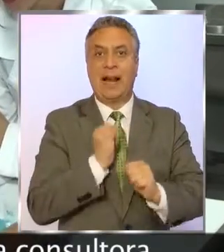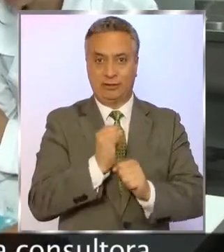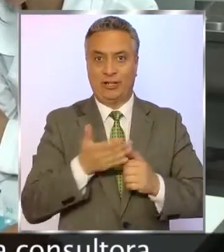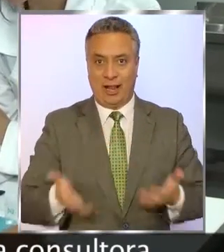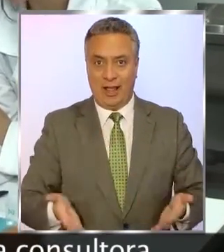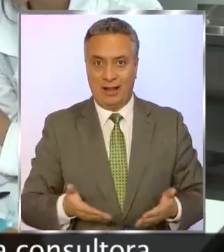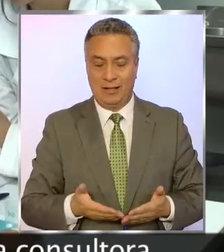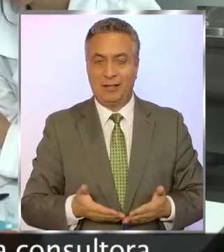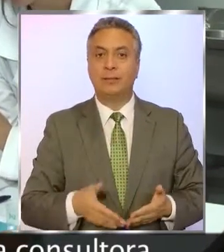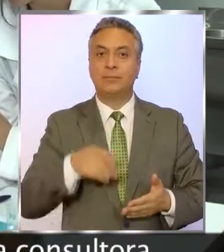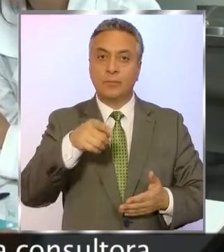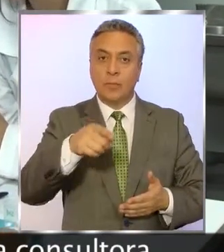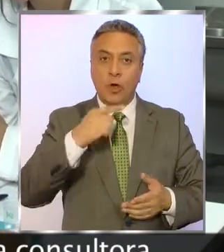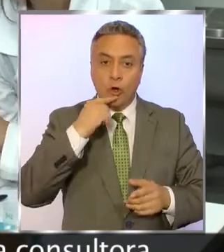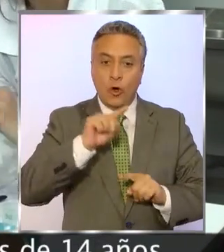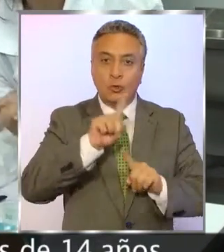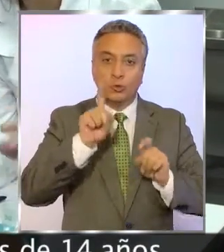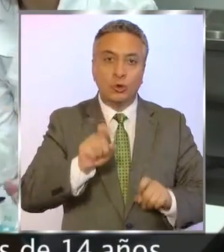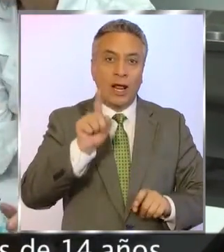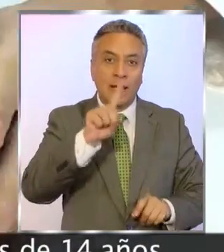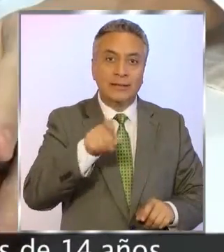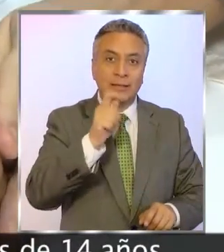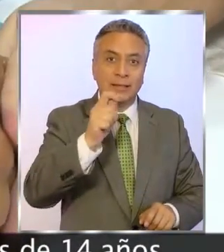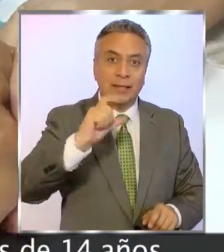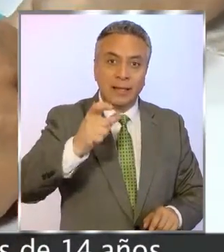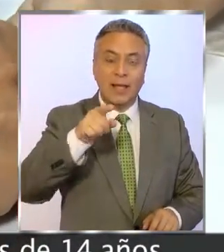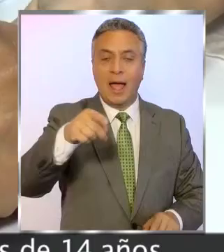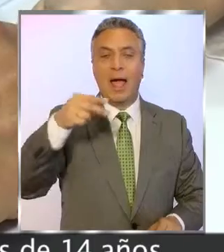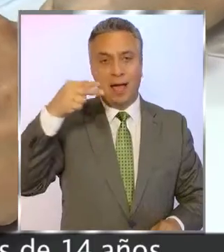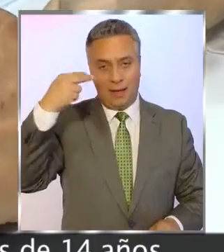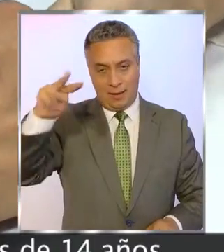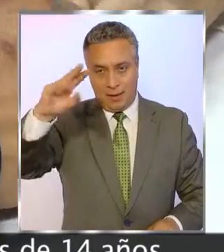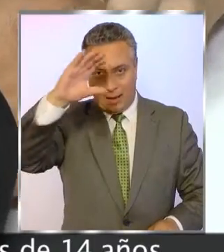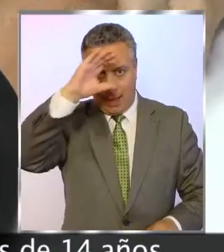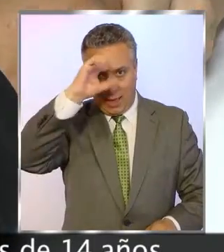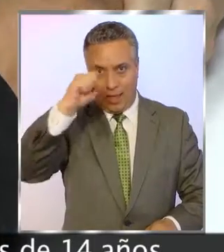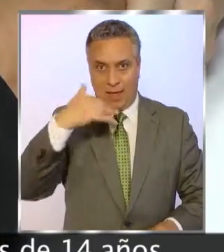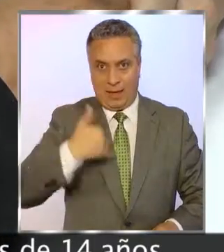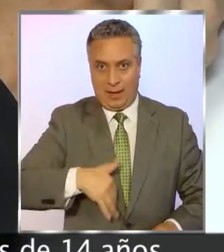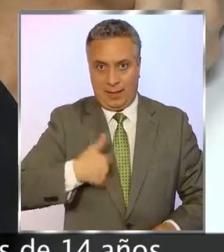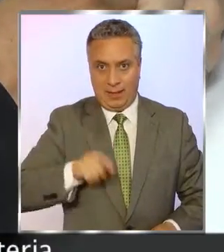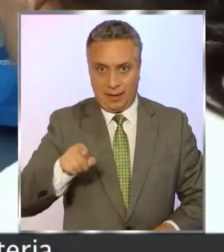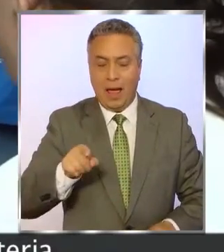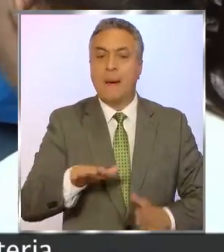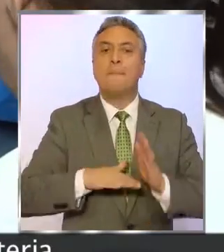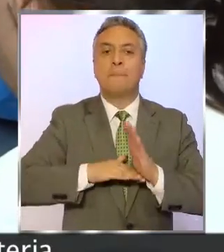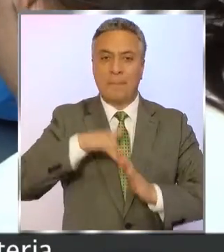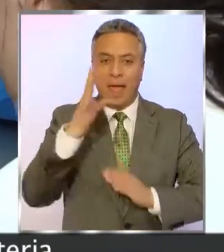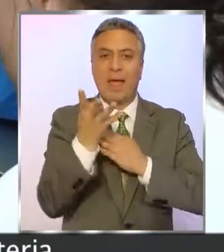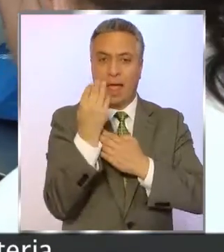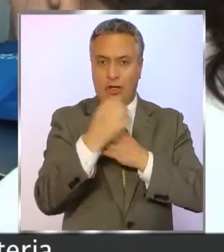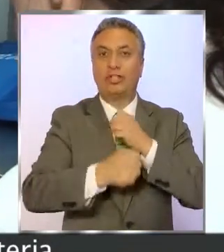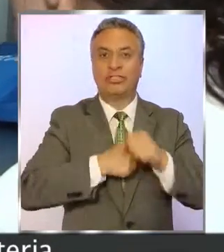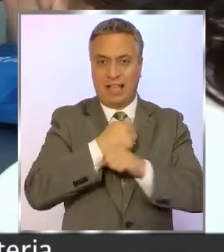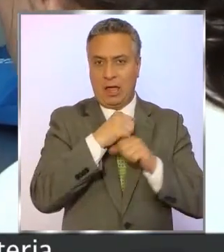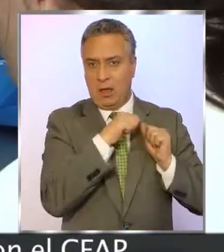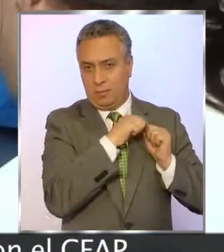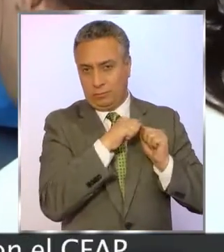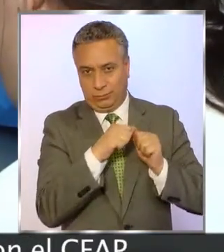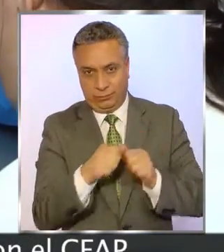La evaluación está a cargo de la consultora STG de Argentina, que tiene más de 14 años de experiencia en la materia.